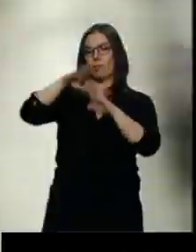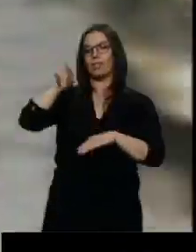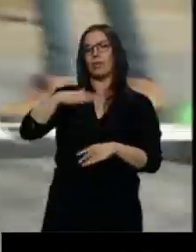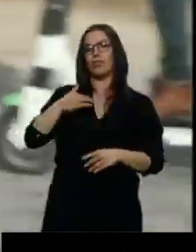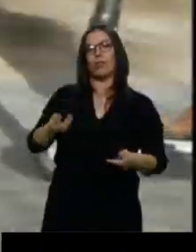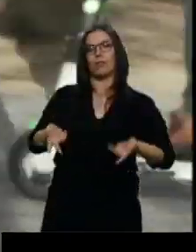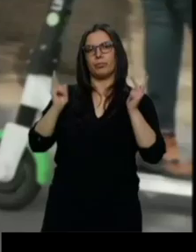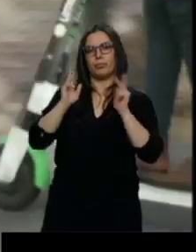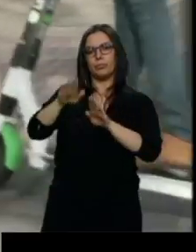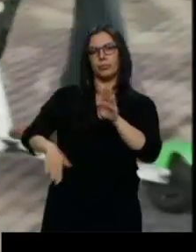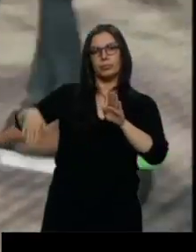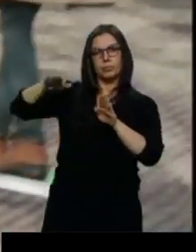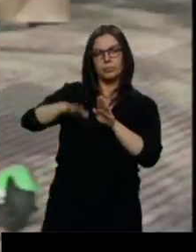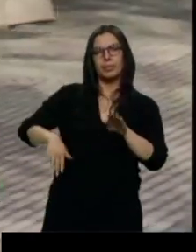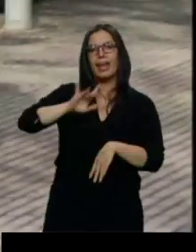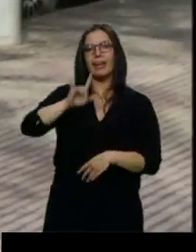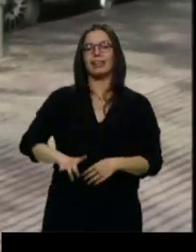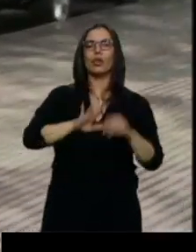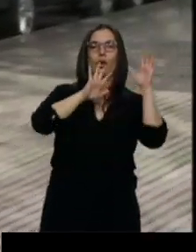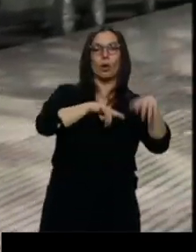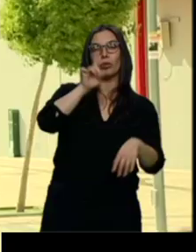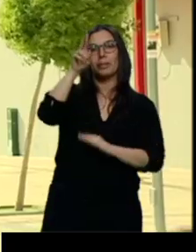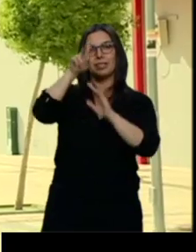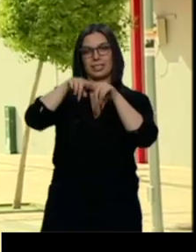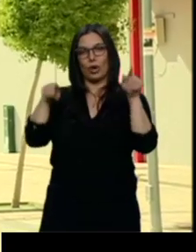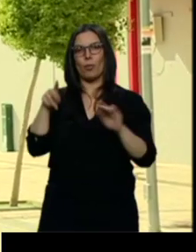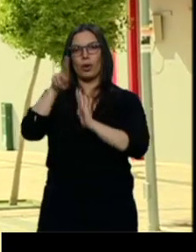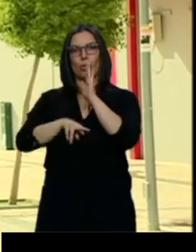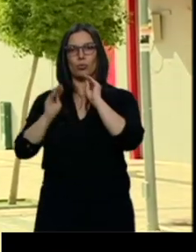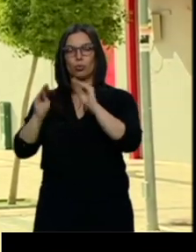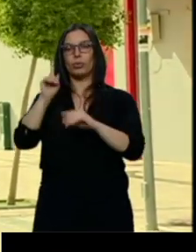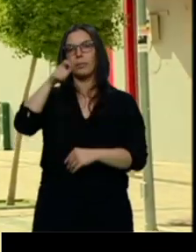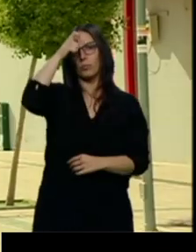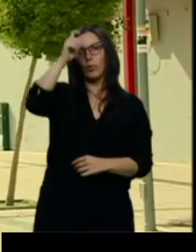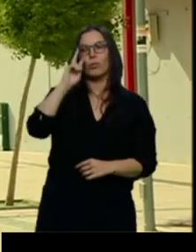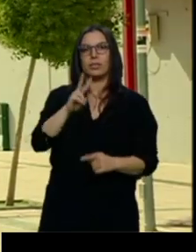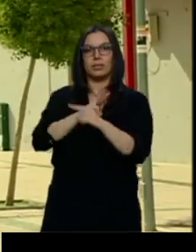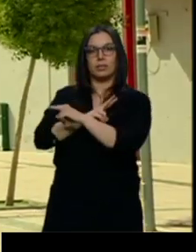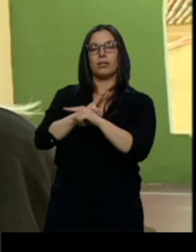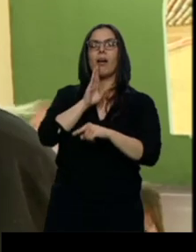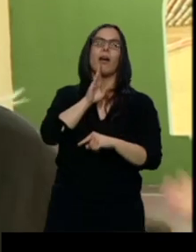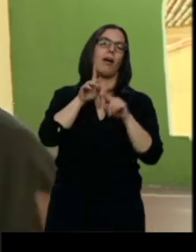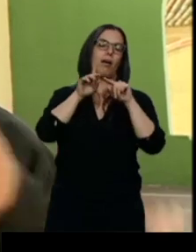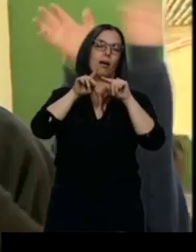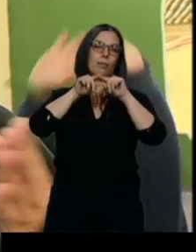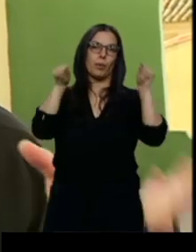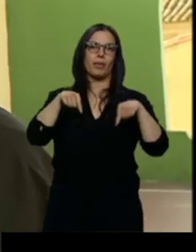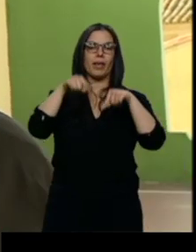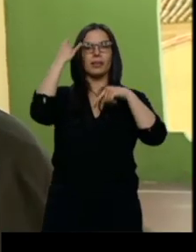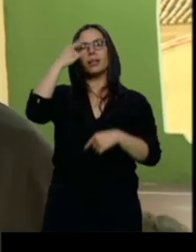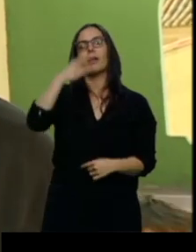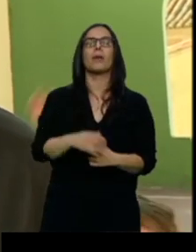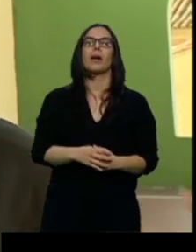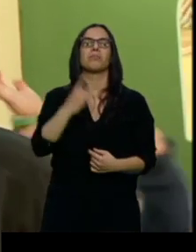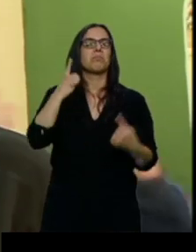en León. Segovia también cuenta con regulación, al igual que el municipio salmantino de Villares de la Reina. Se ve alguno puntualmente,